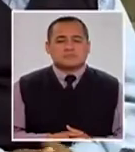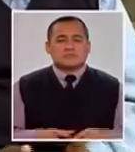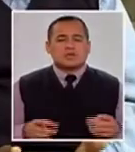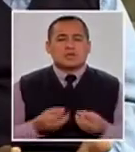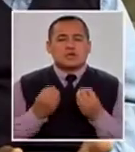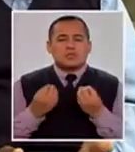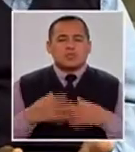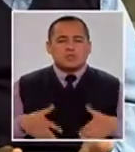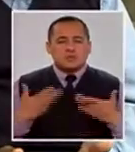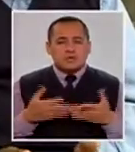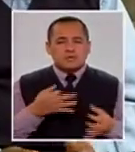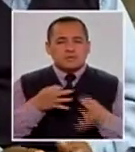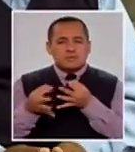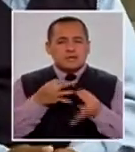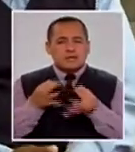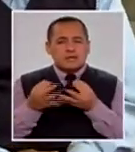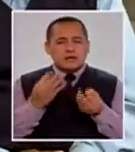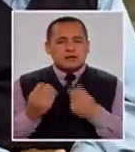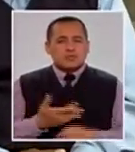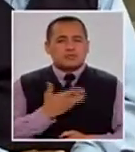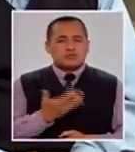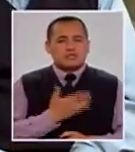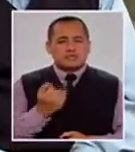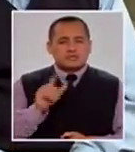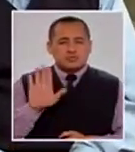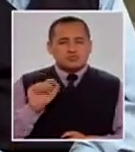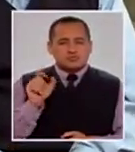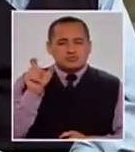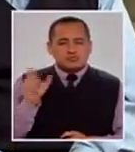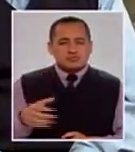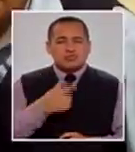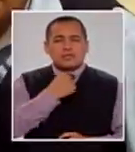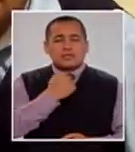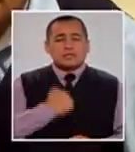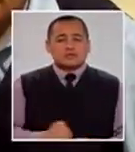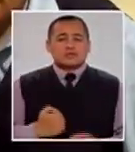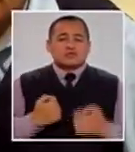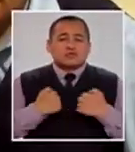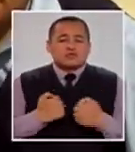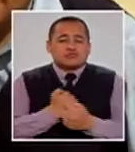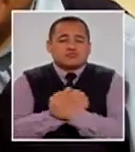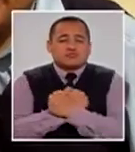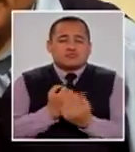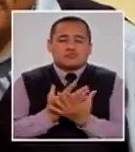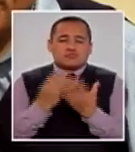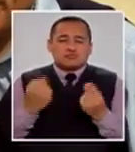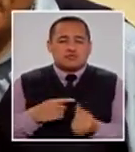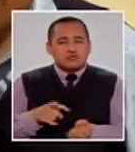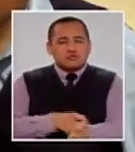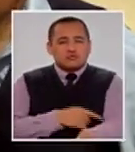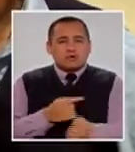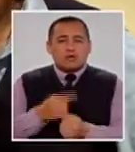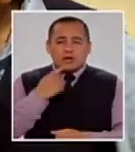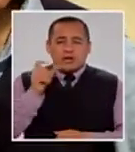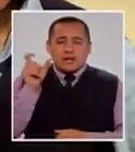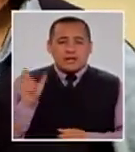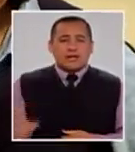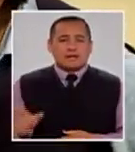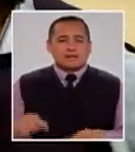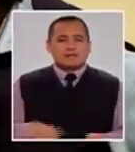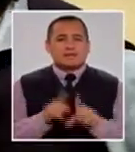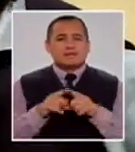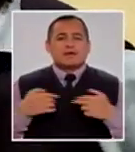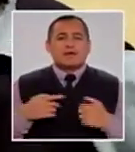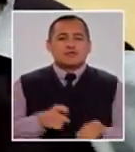¿Cómo podría definir lo que él siente por su nieto Emanuel? Bueno, yo lo quiero mucho, me he acostumbrado con él y ya, pues,